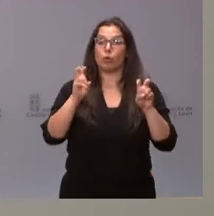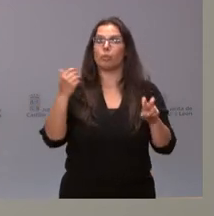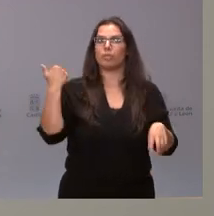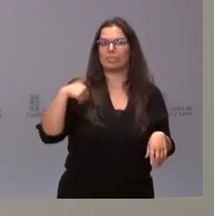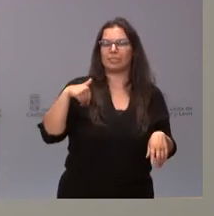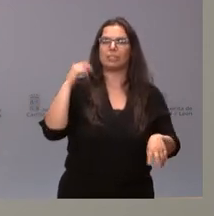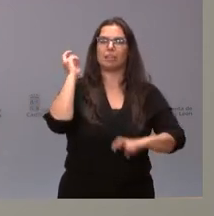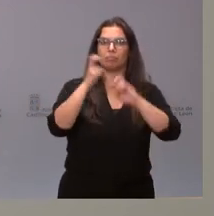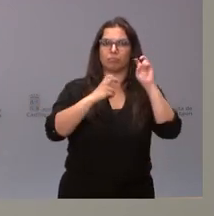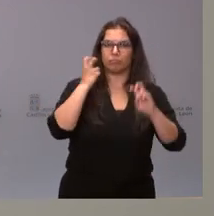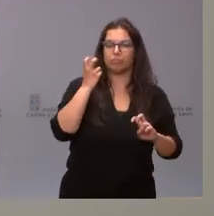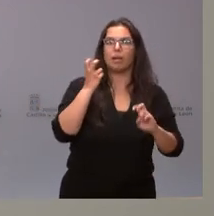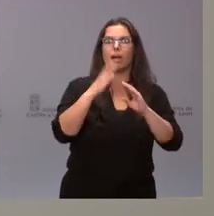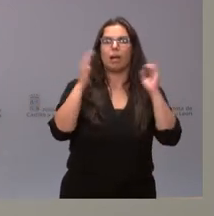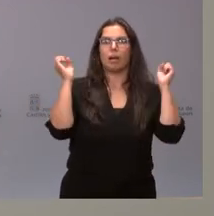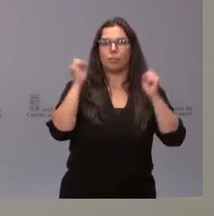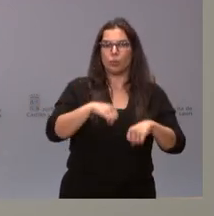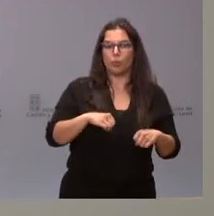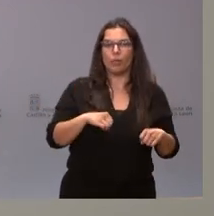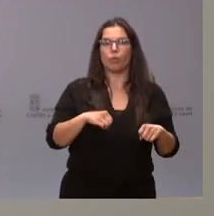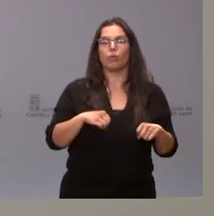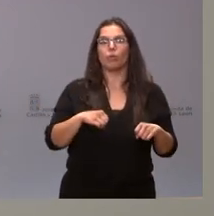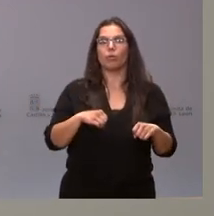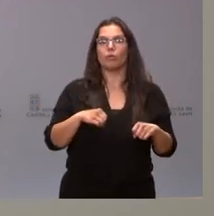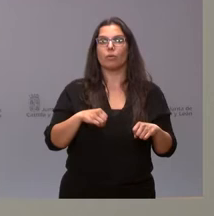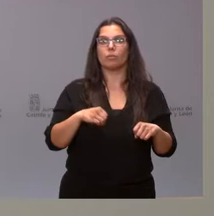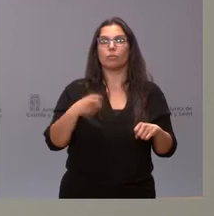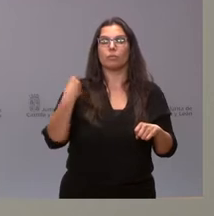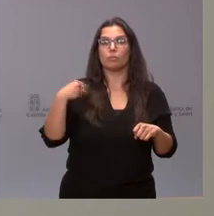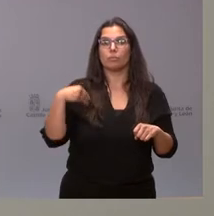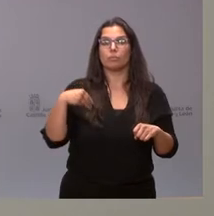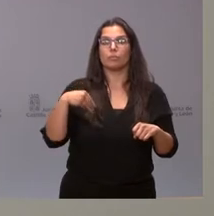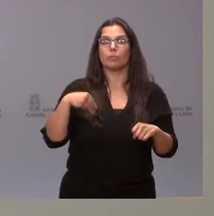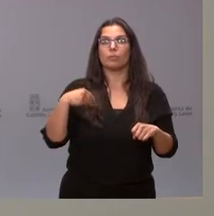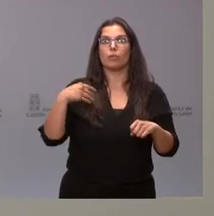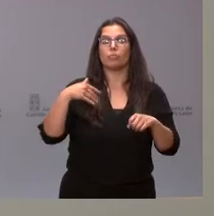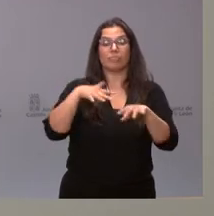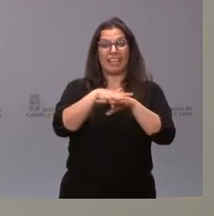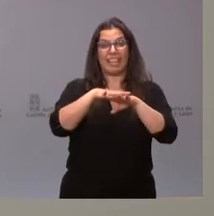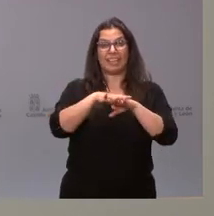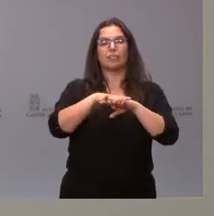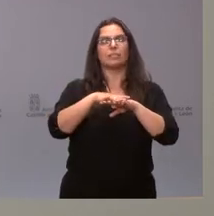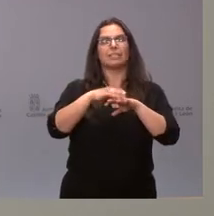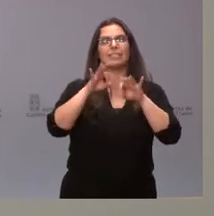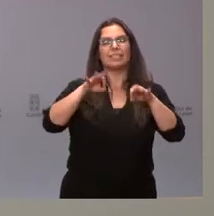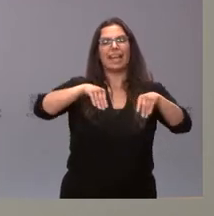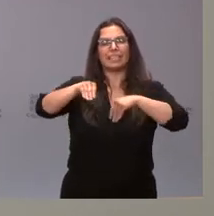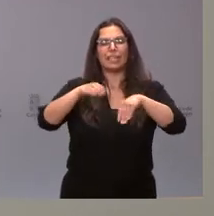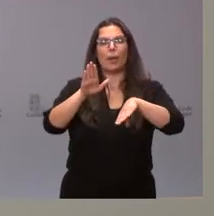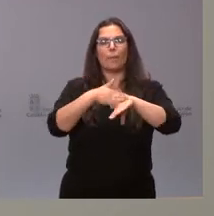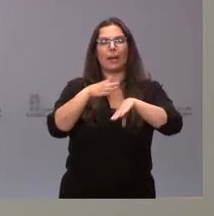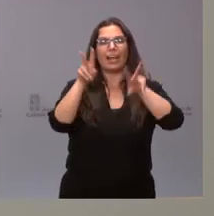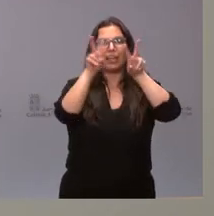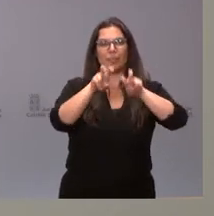pero sí la última anualidad del vigente periodo de programación de la RIS-3 para Castilla y León, de la estrategia para la